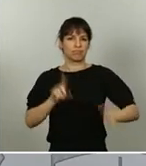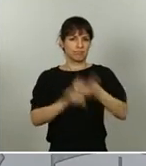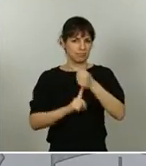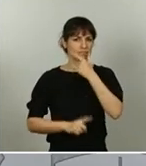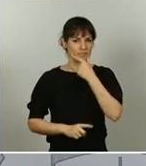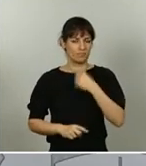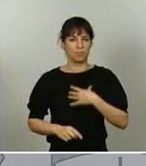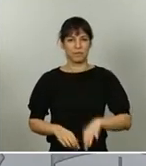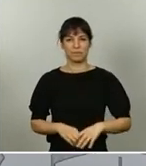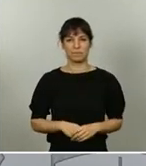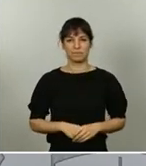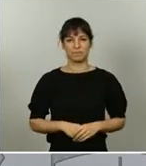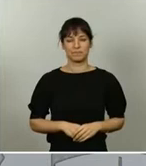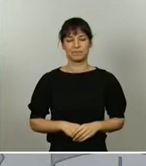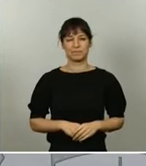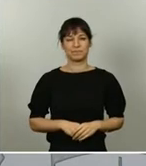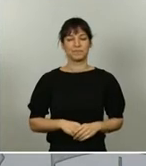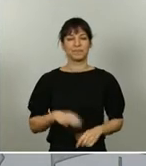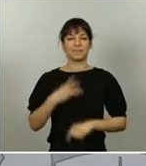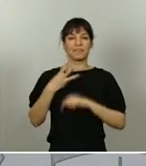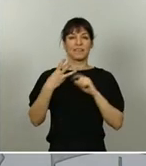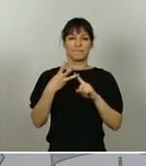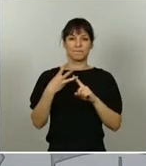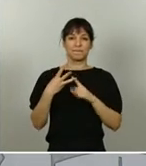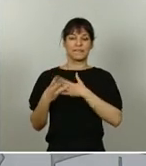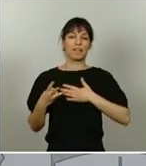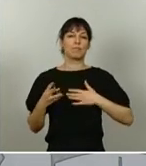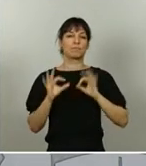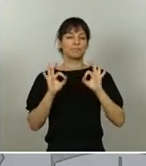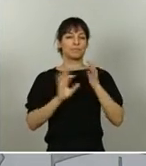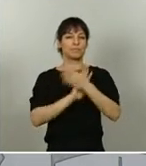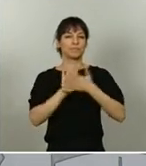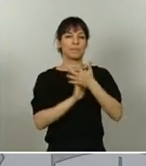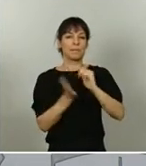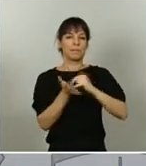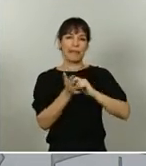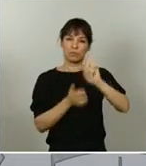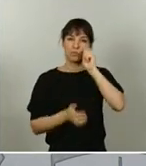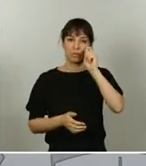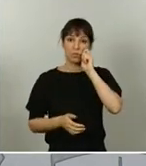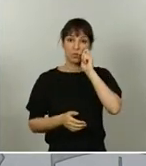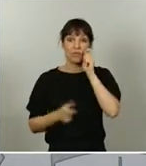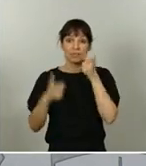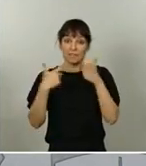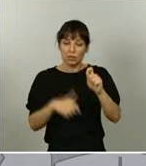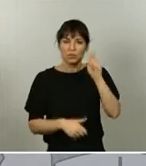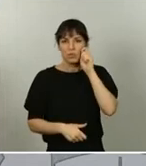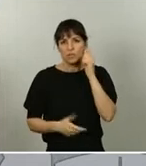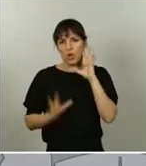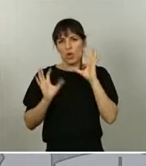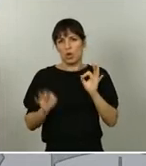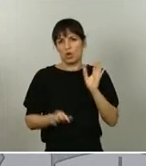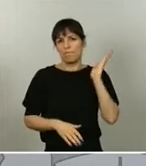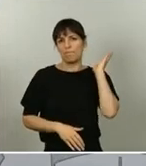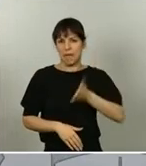En tercer lugar, querría hablarles del plan de turismo, que es otro de los sectores que, lógicamente, se han visto dañados como consecuencia